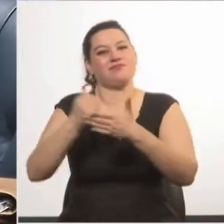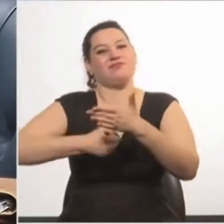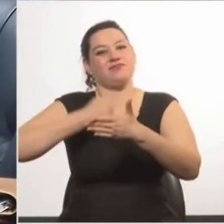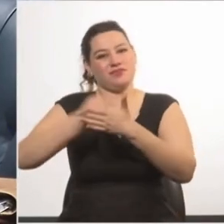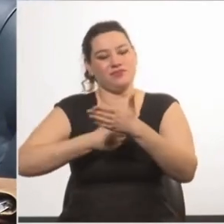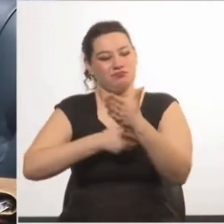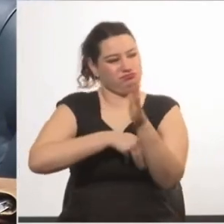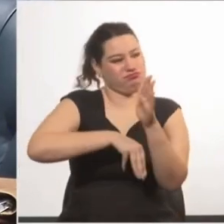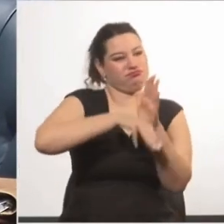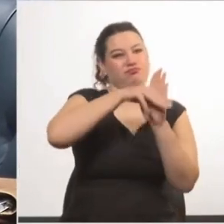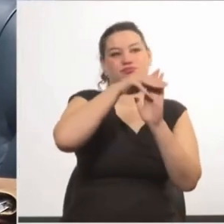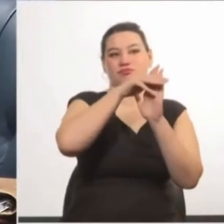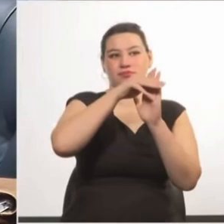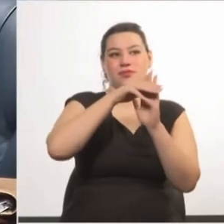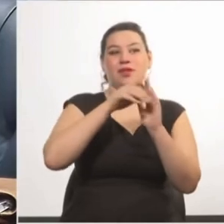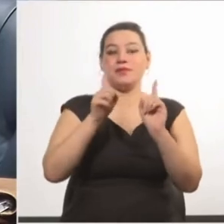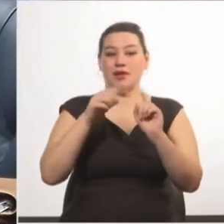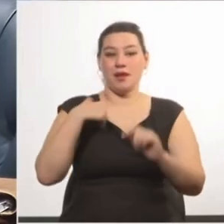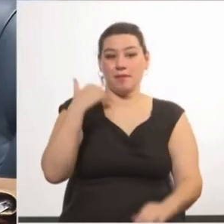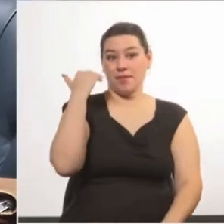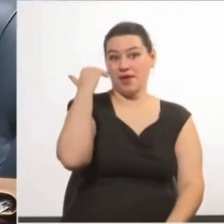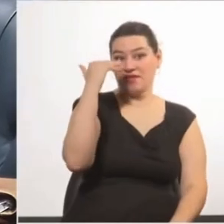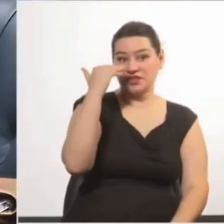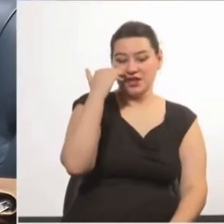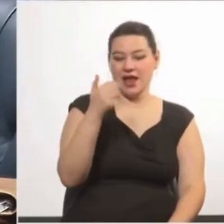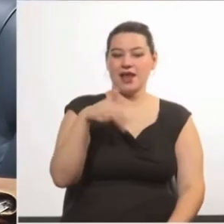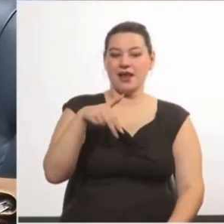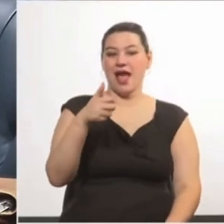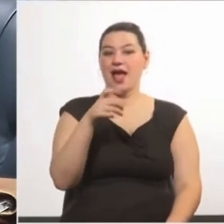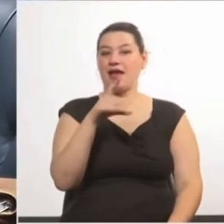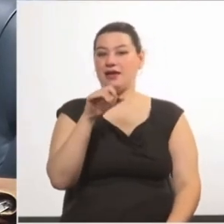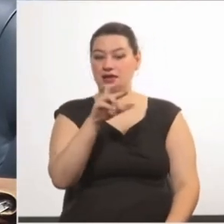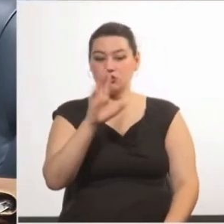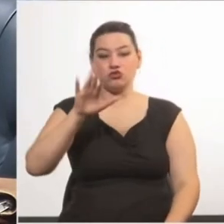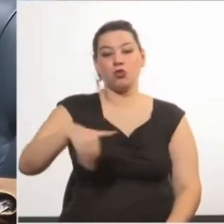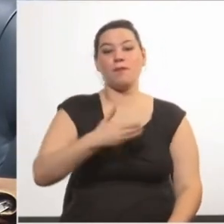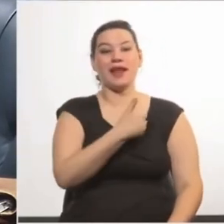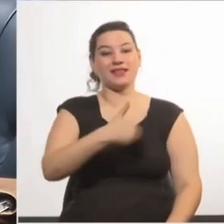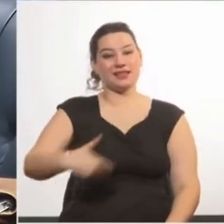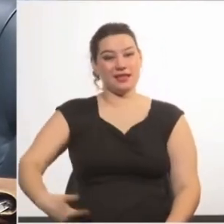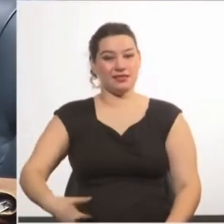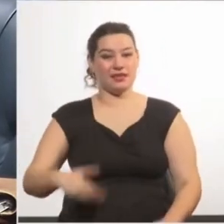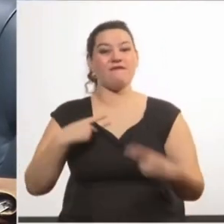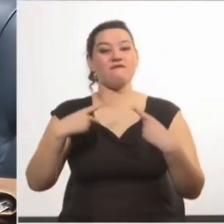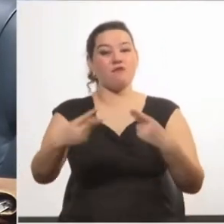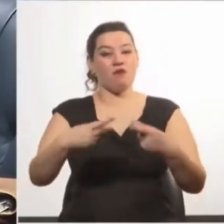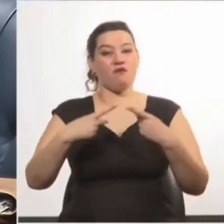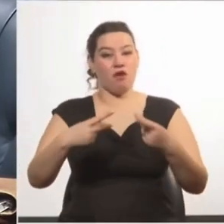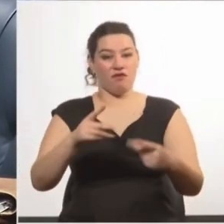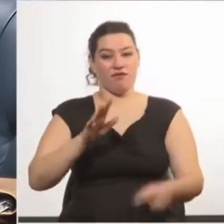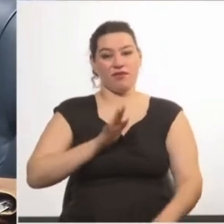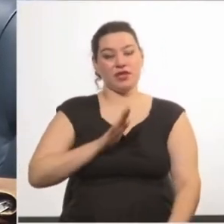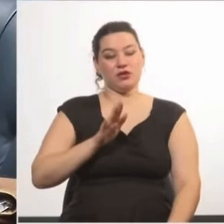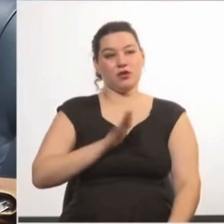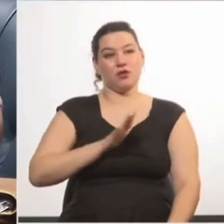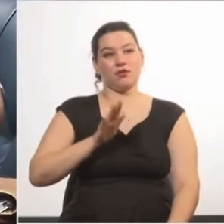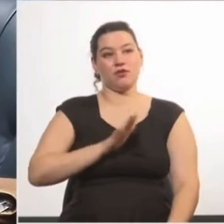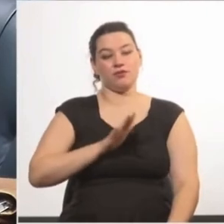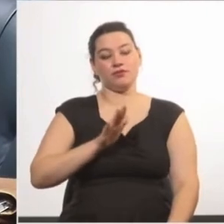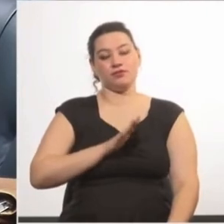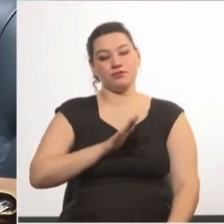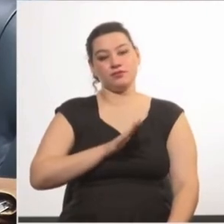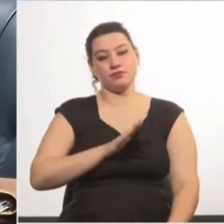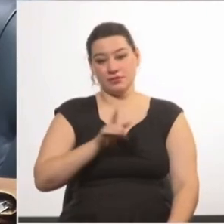Tal como nos ilustra la profesora Naira Ackerman, que fuera presidente del fútbol femenino, presidenta del fútbol femenino